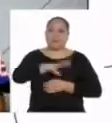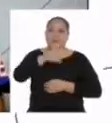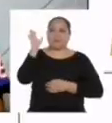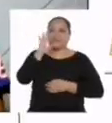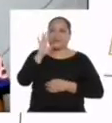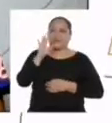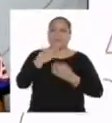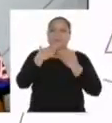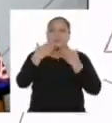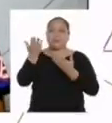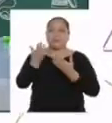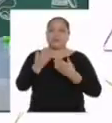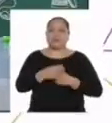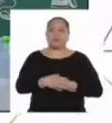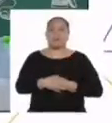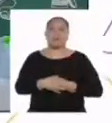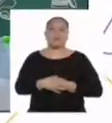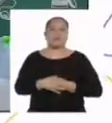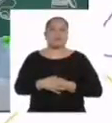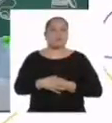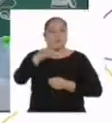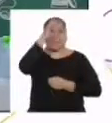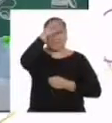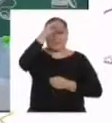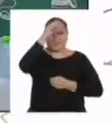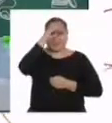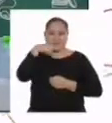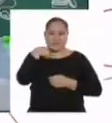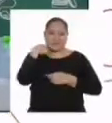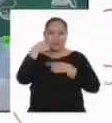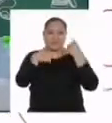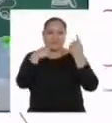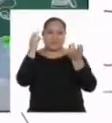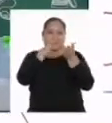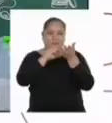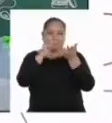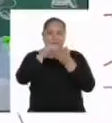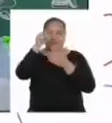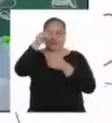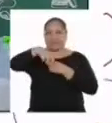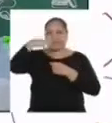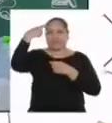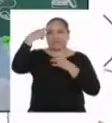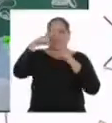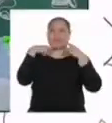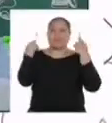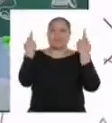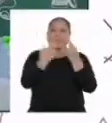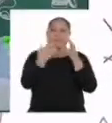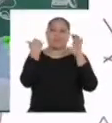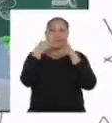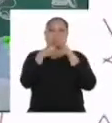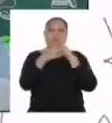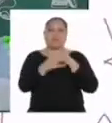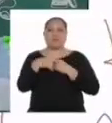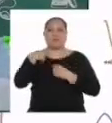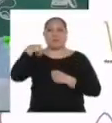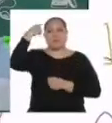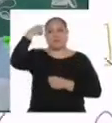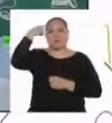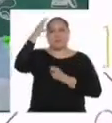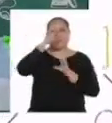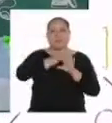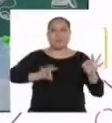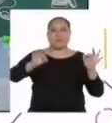Hola, gracias por la invitación. Chicas, chicos, les cuento un poco más sobre el motivo de esta reunión virtual. Creemos que es